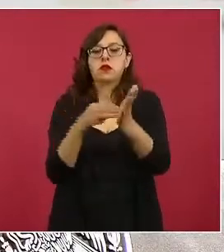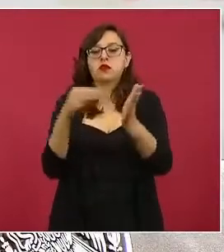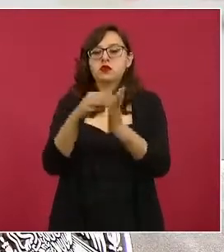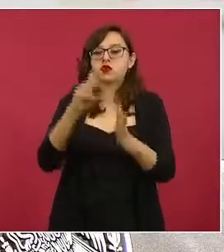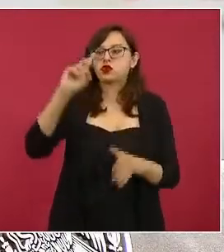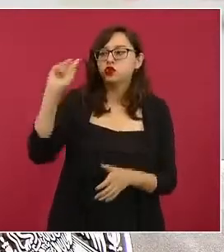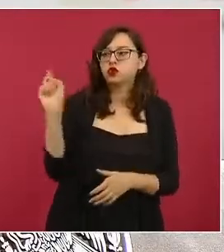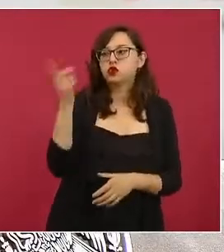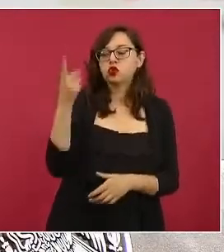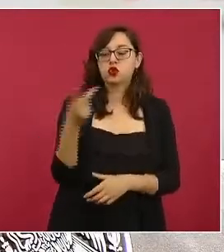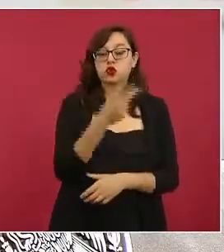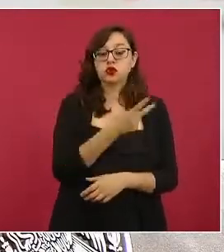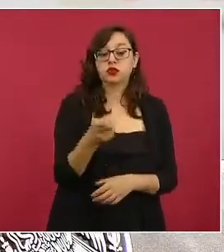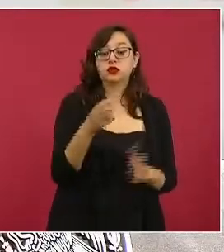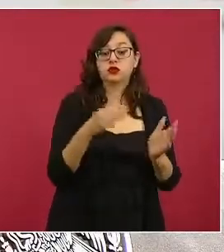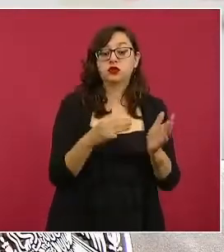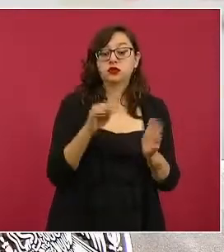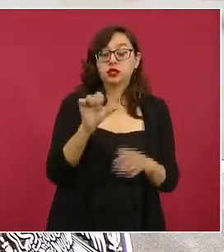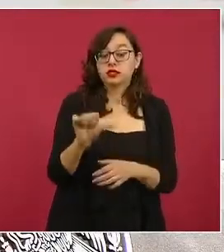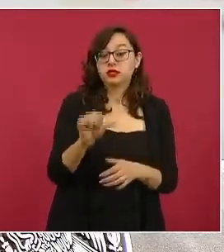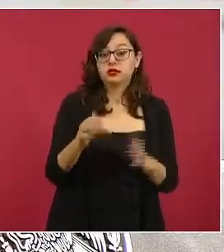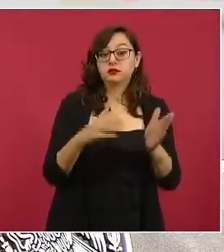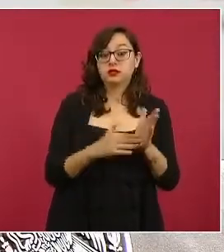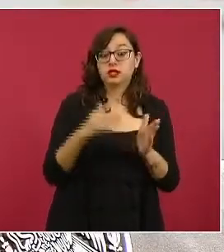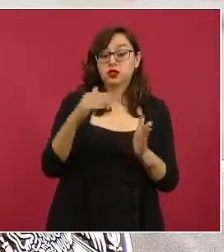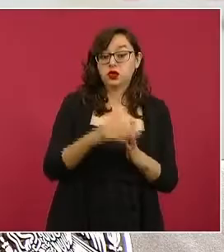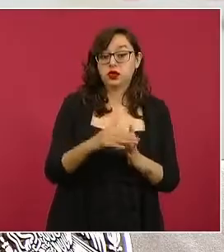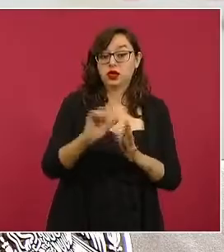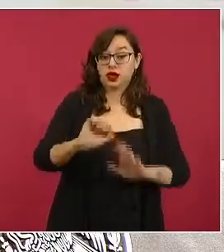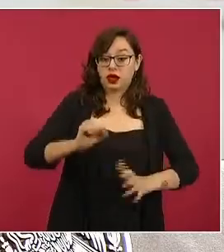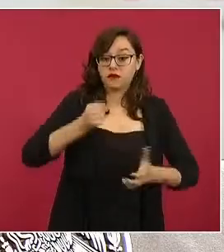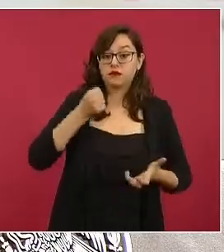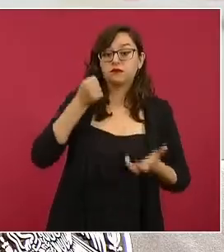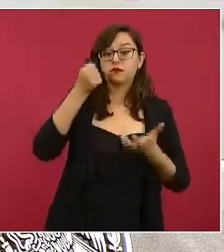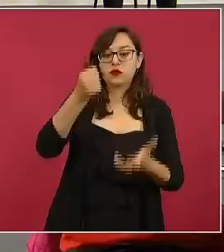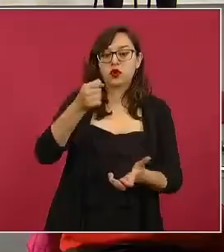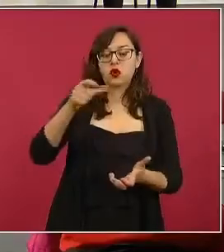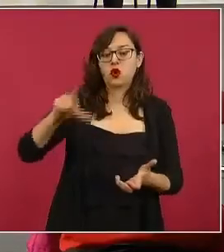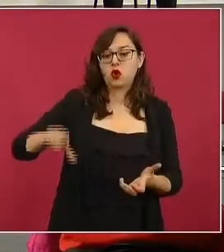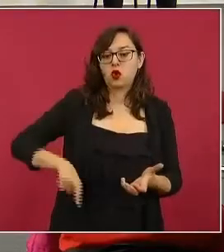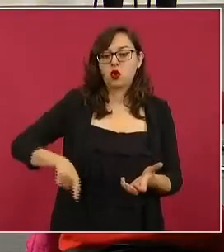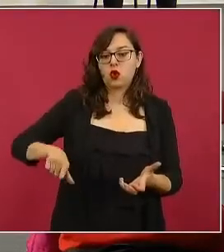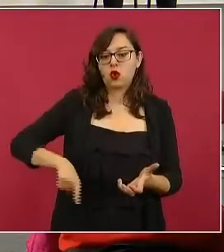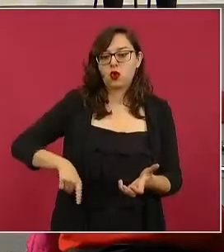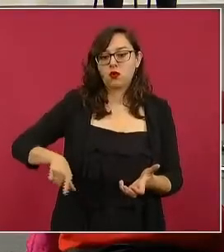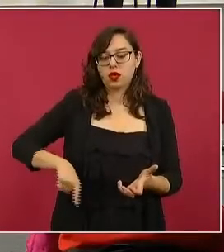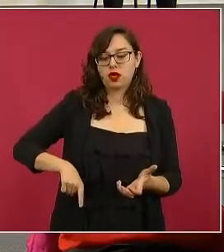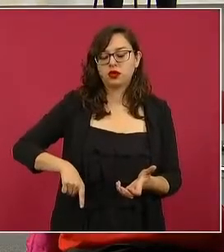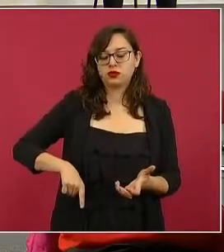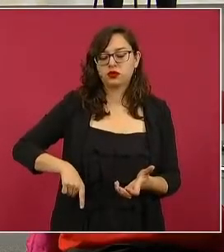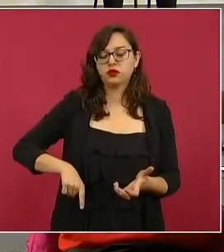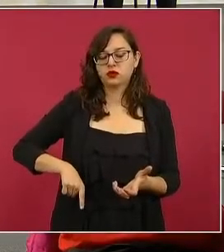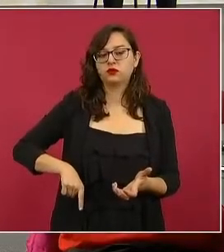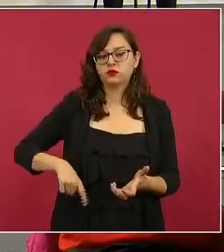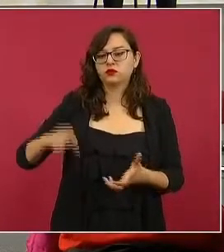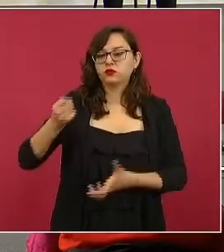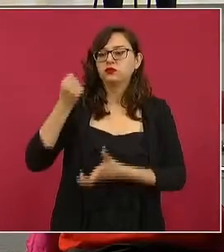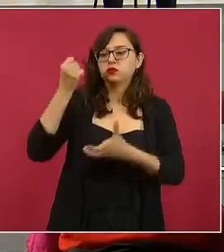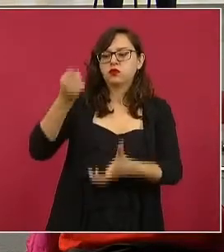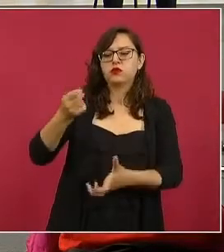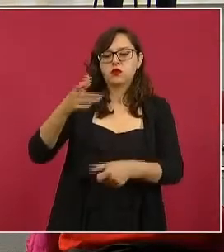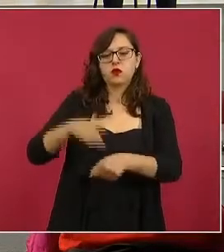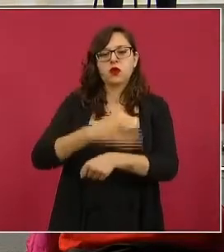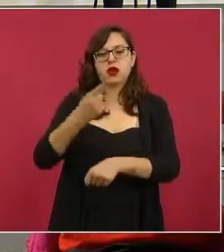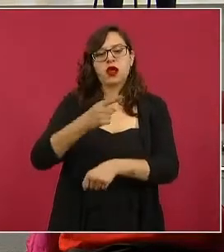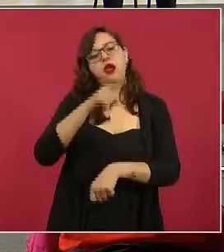216 millones van a corresponder al dinero de la reparación del daño por el sobreprecio con el que se